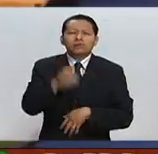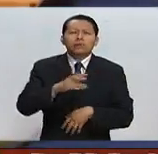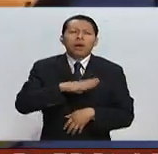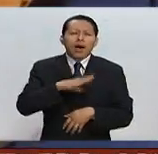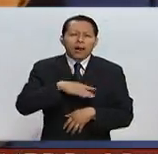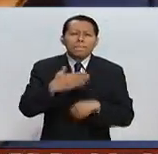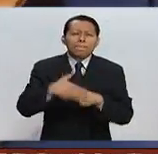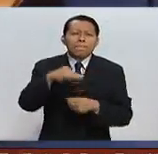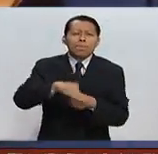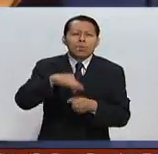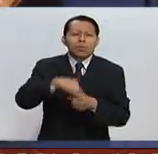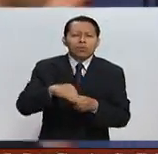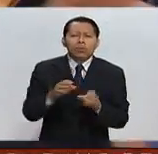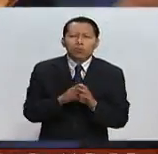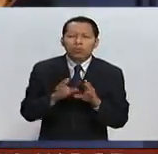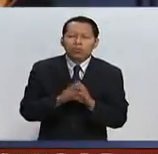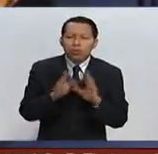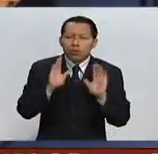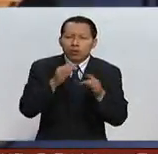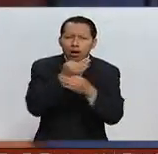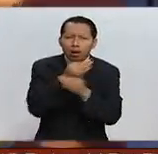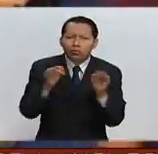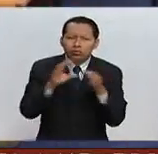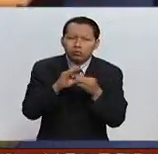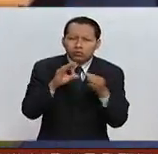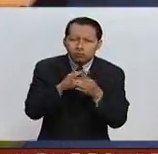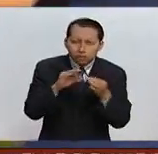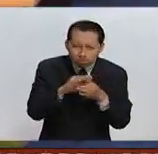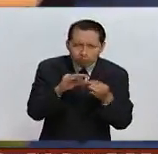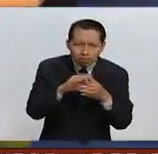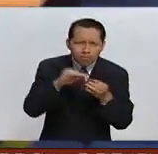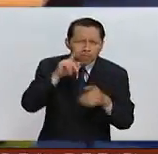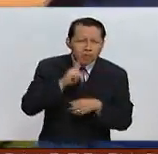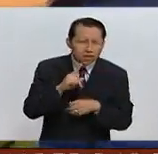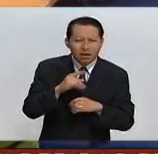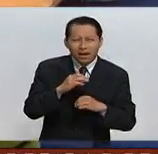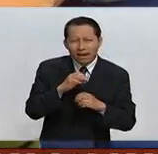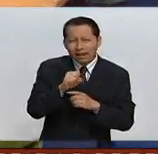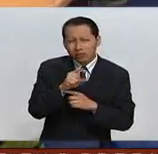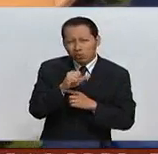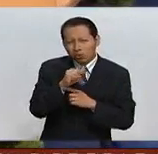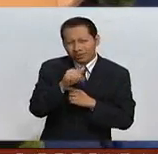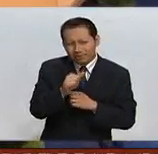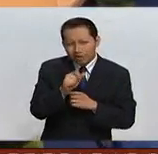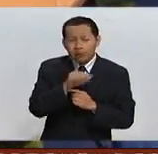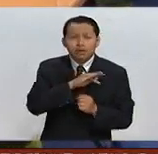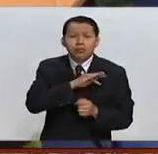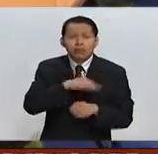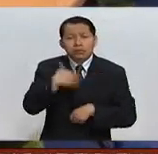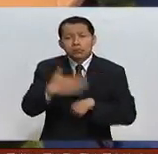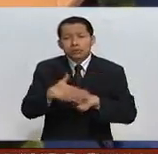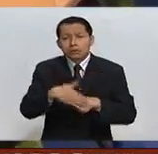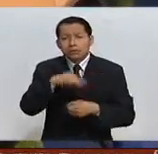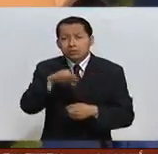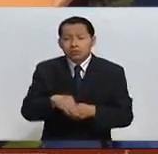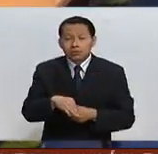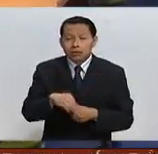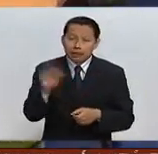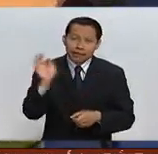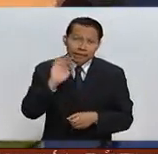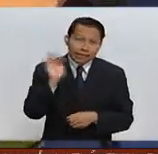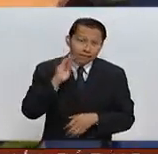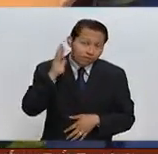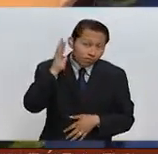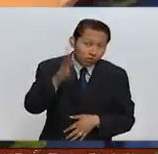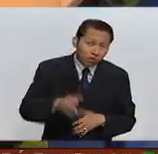sobre la mesa que ya anunció la ministra principal de Escocia, Nicolás Churchill, y es una posibilidad que en un futuro